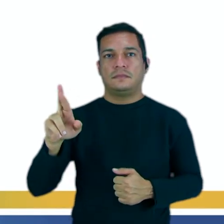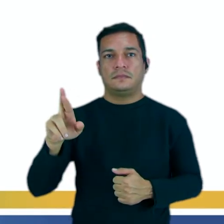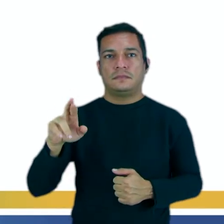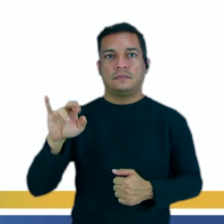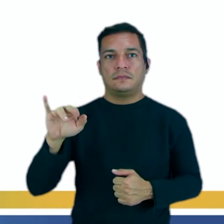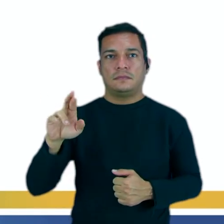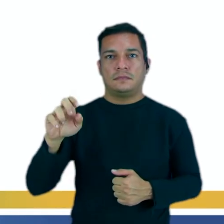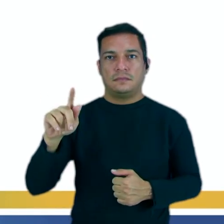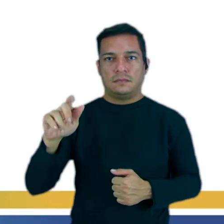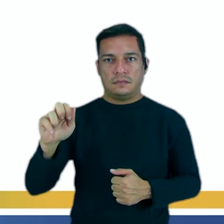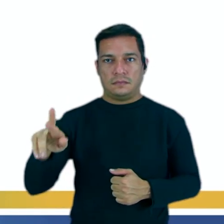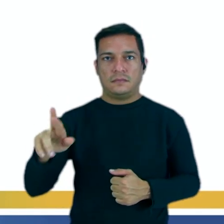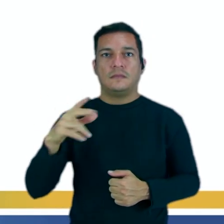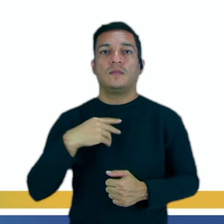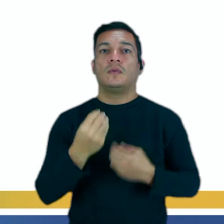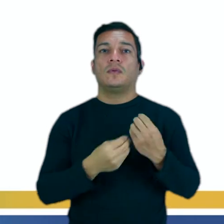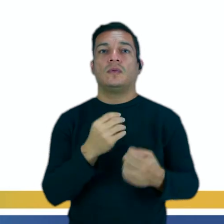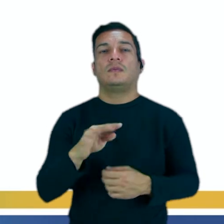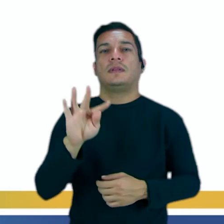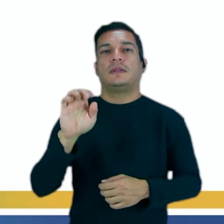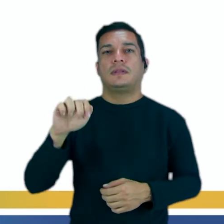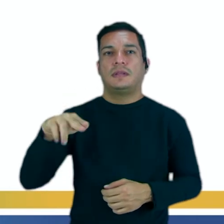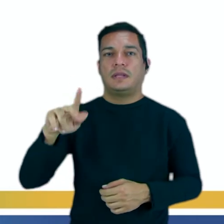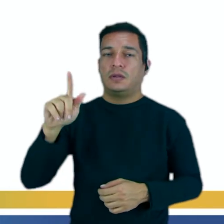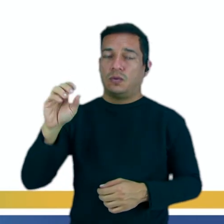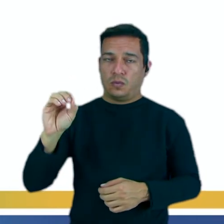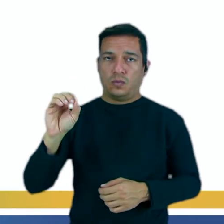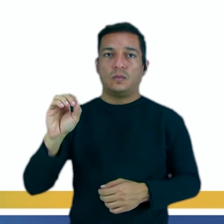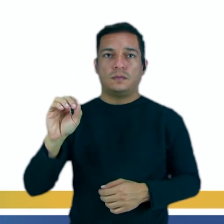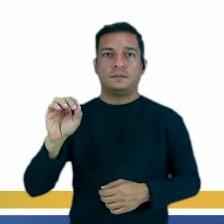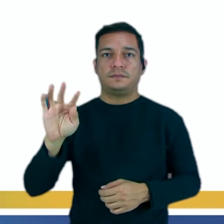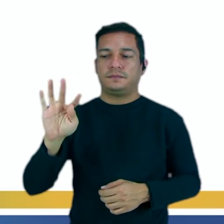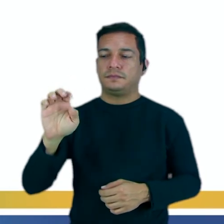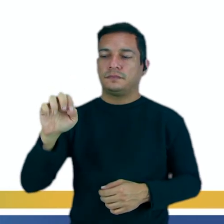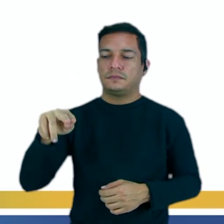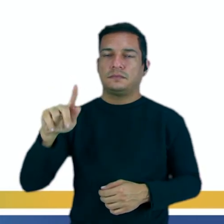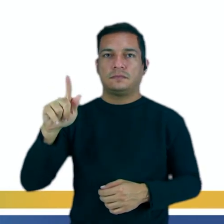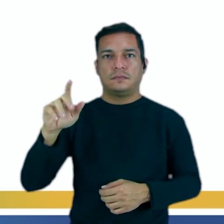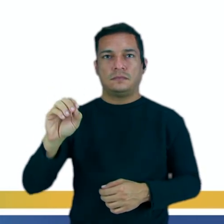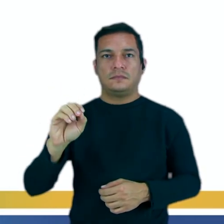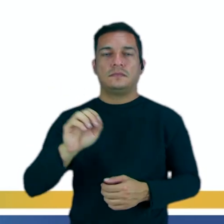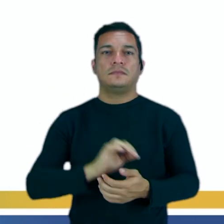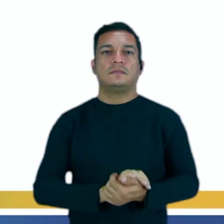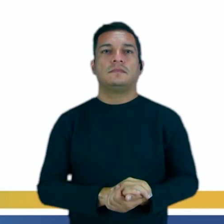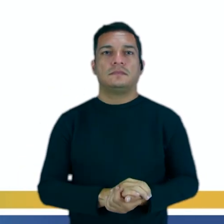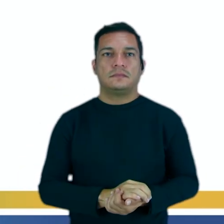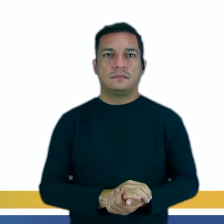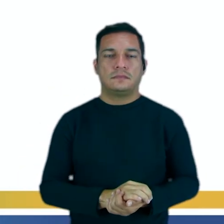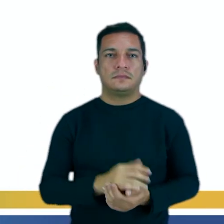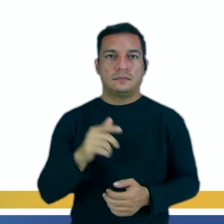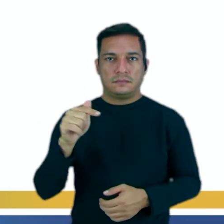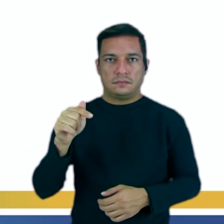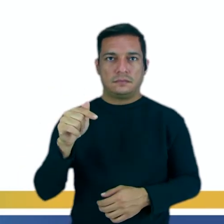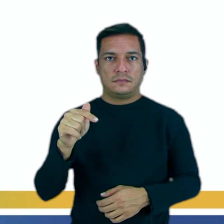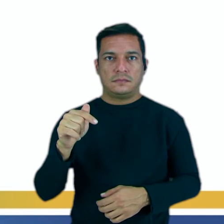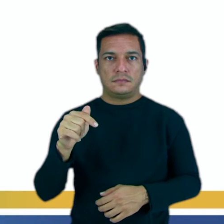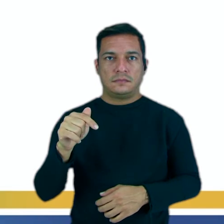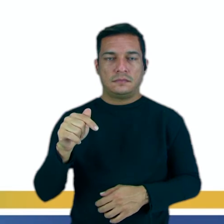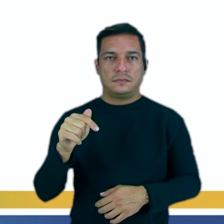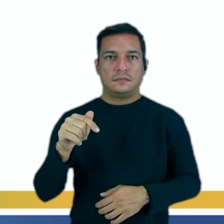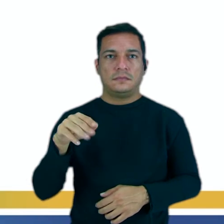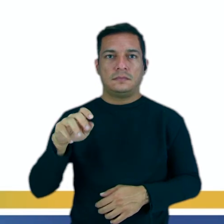como vimos, en yo sería como, ó, tengo, tengo que hacer la compra. Número siete,